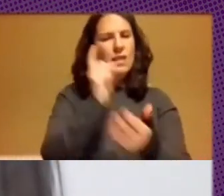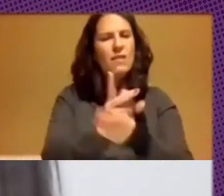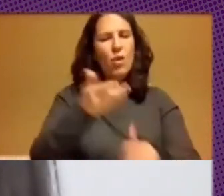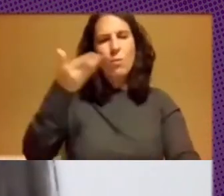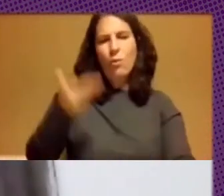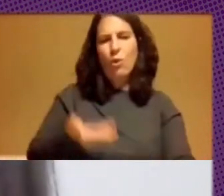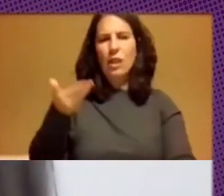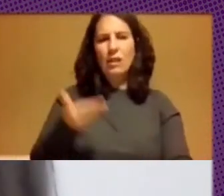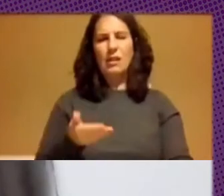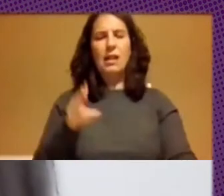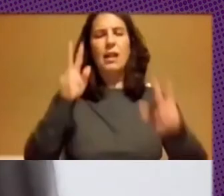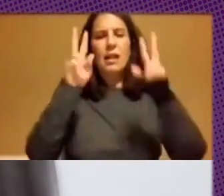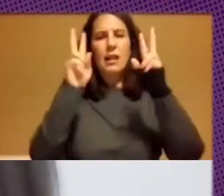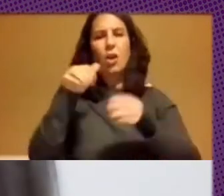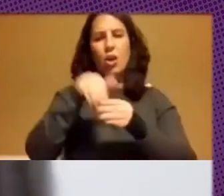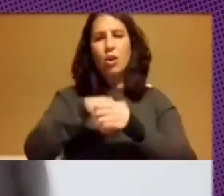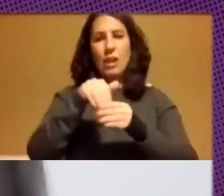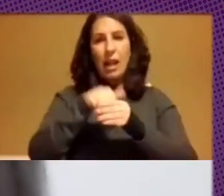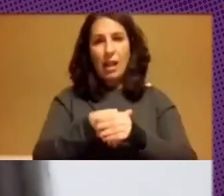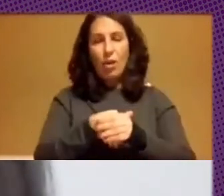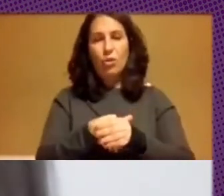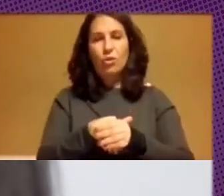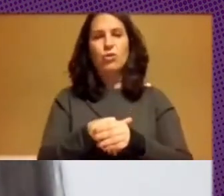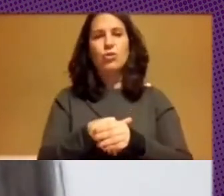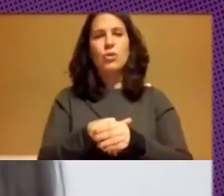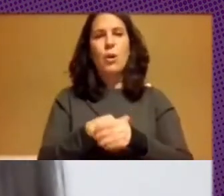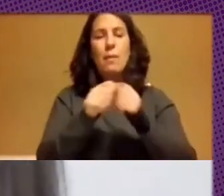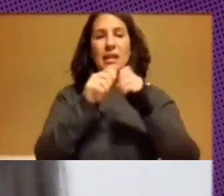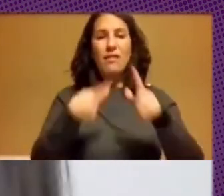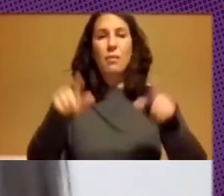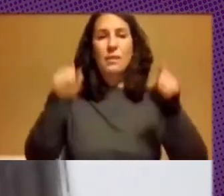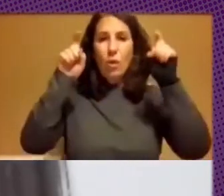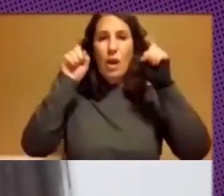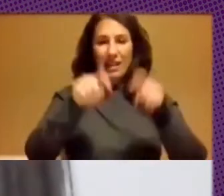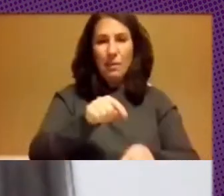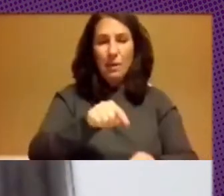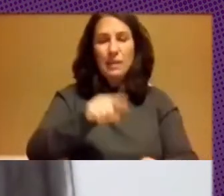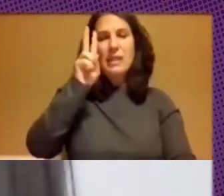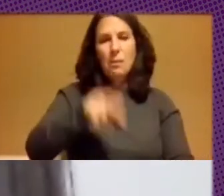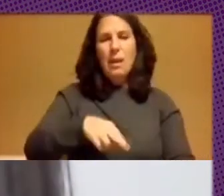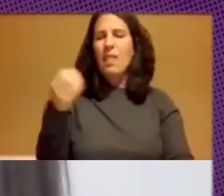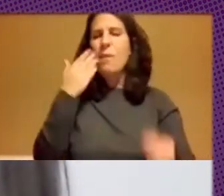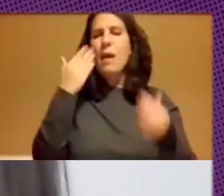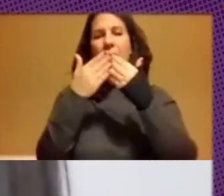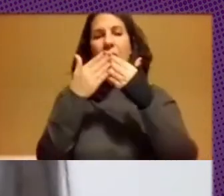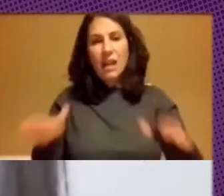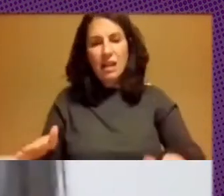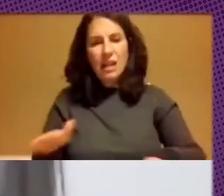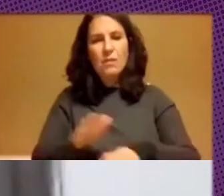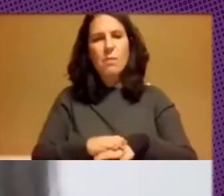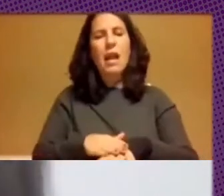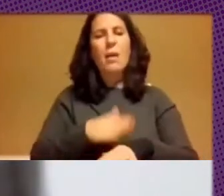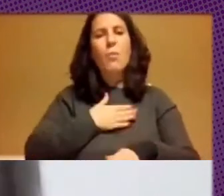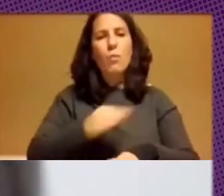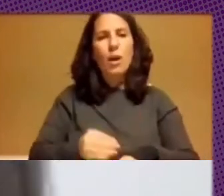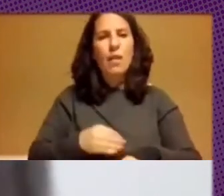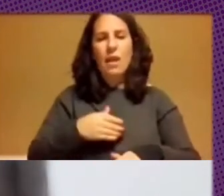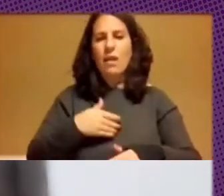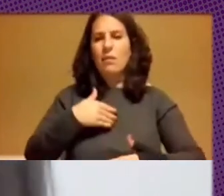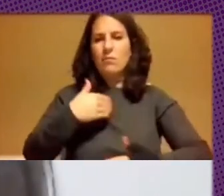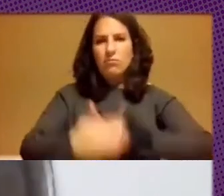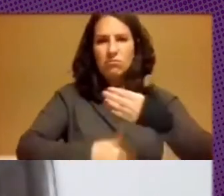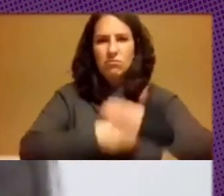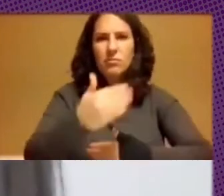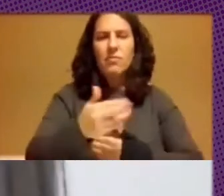que los contenidos que circulan en las plataformas educativas también se han abierto de manera de potenciar su reutilización su